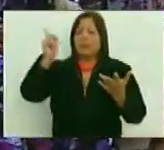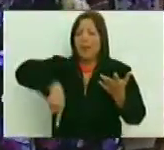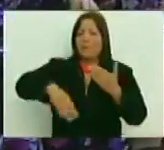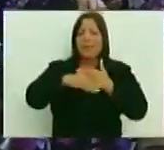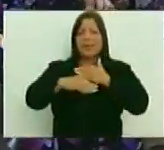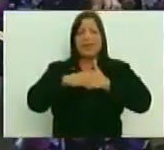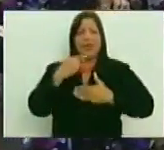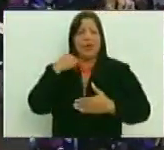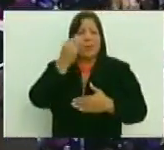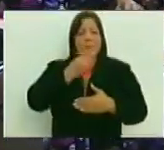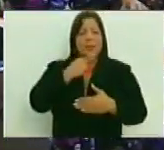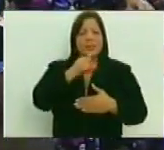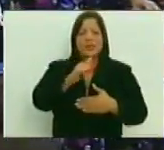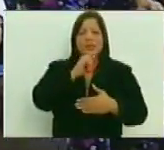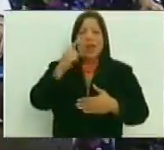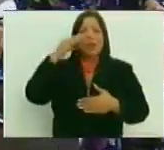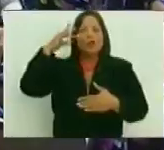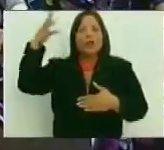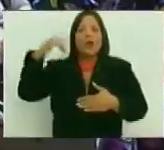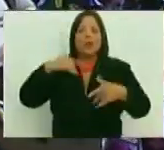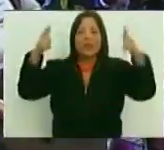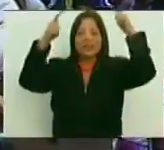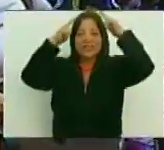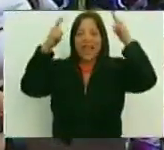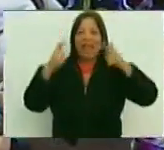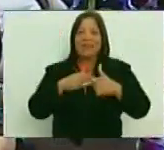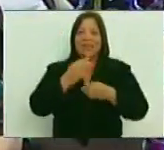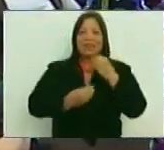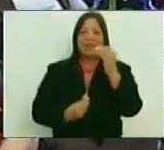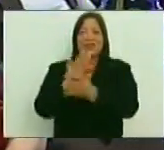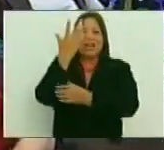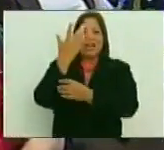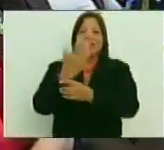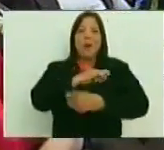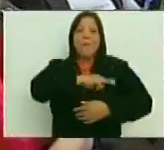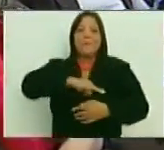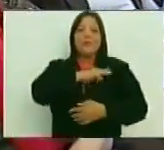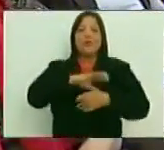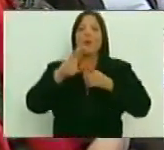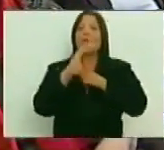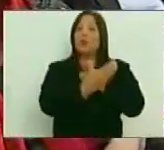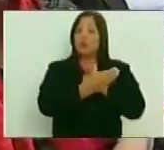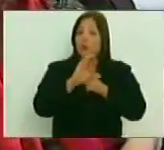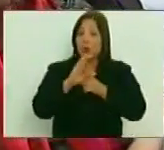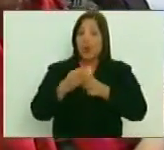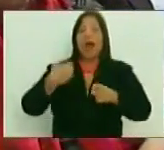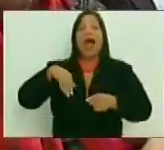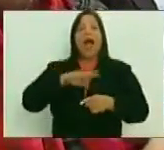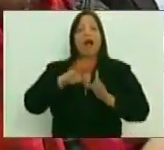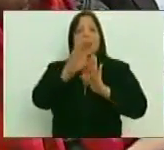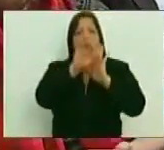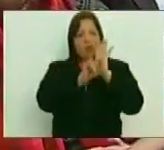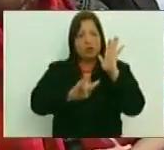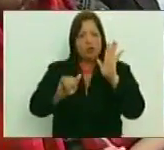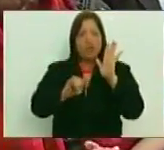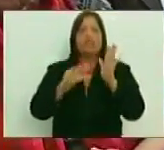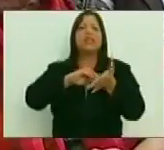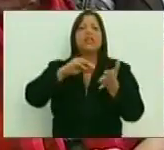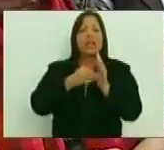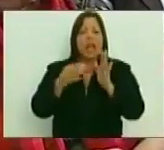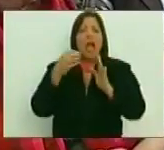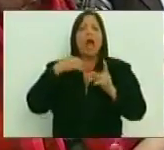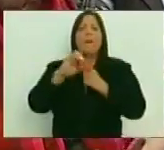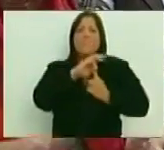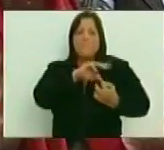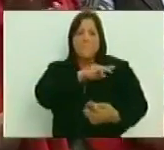quiero hacer mención a un sueño de Chávez que fue la creación de la Misión Cultura. Tenemos una constituyente egresada de la Misión